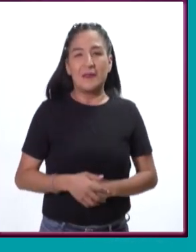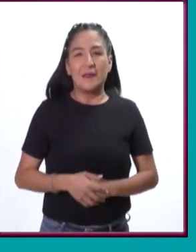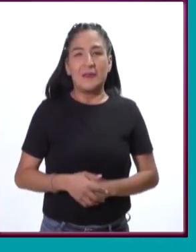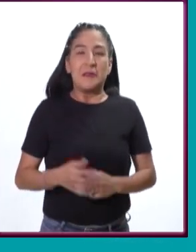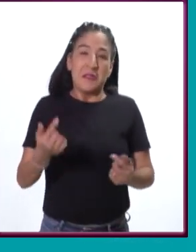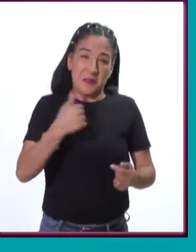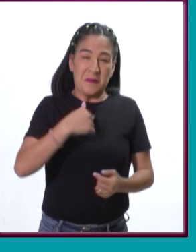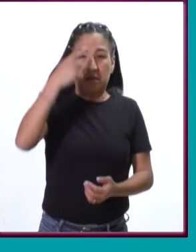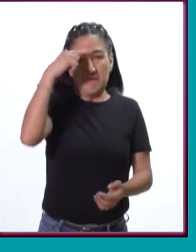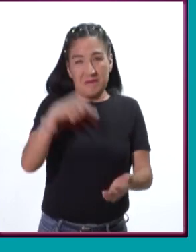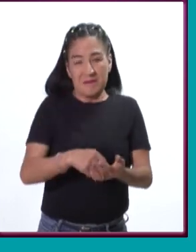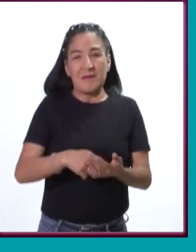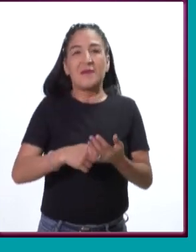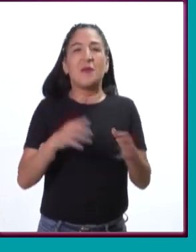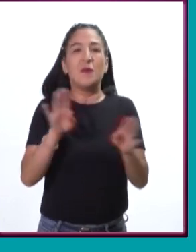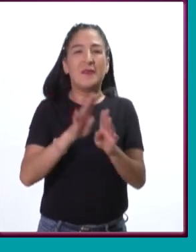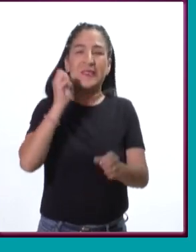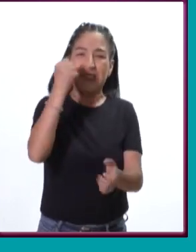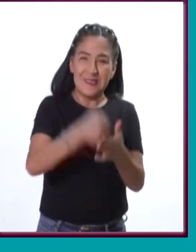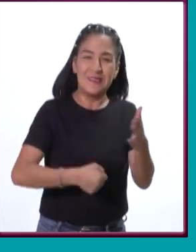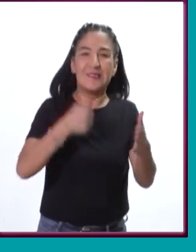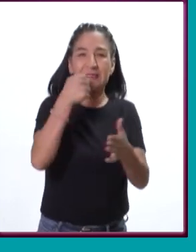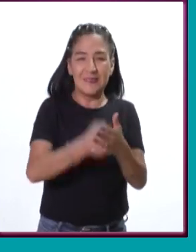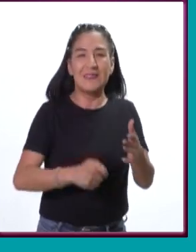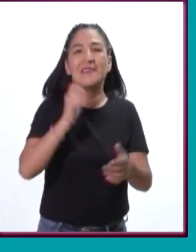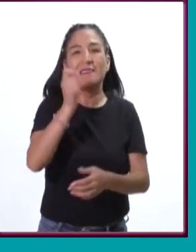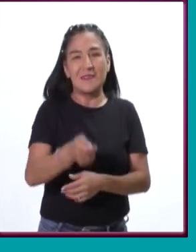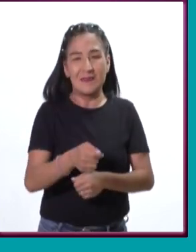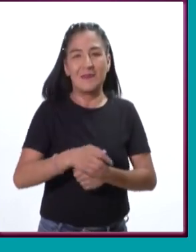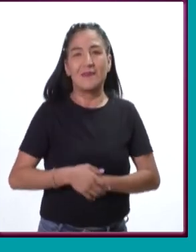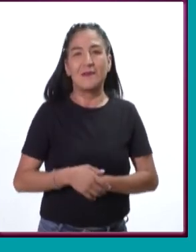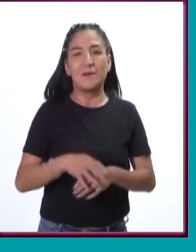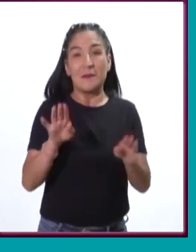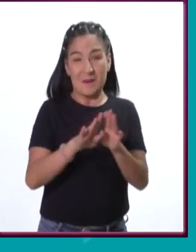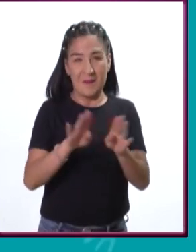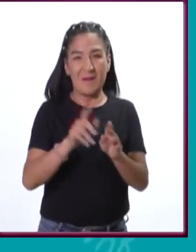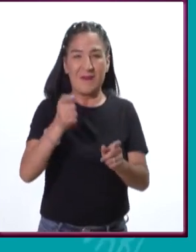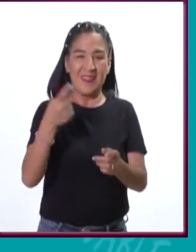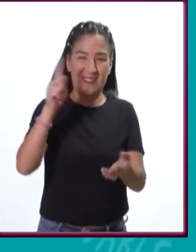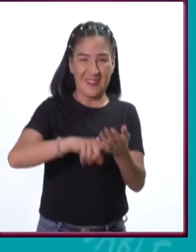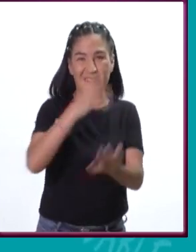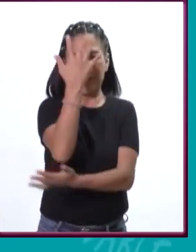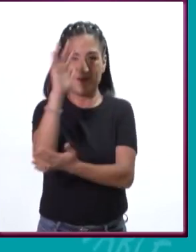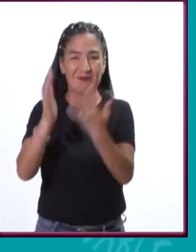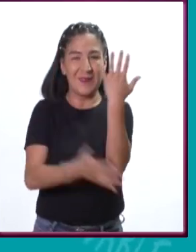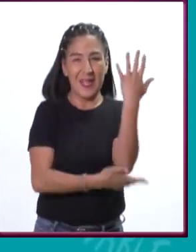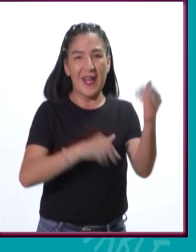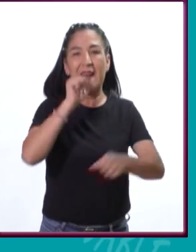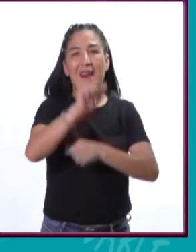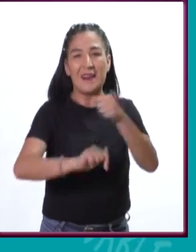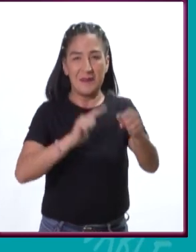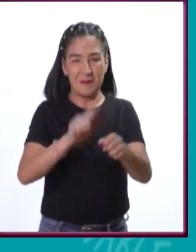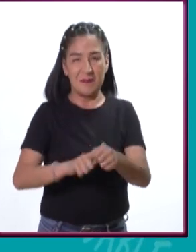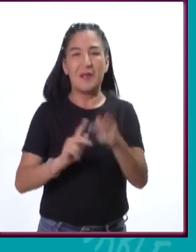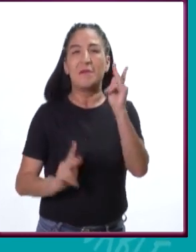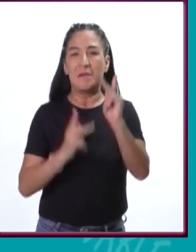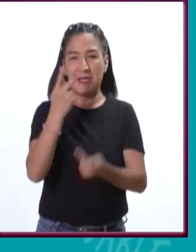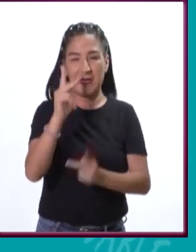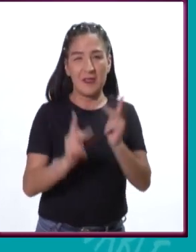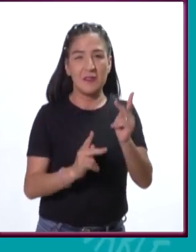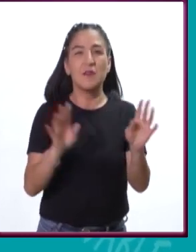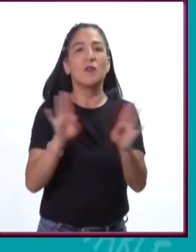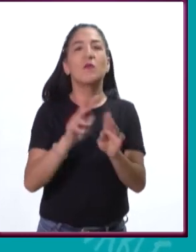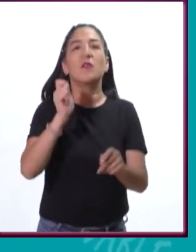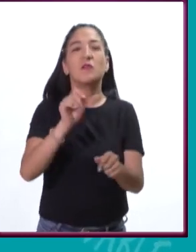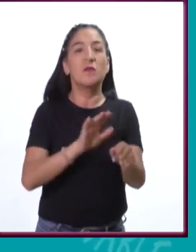los bosques absorben eso y se transmiten a manantiales, a ríos, a presas,